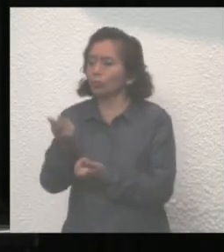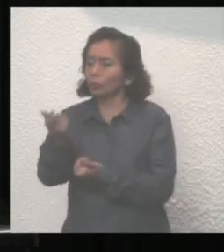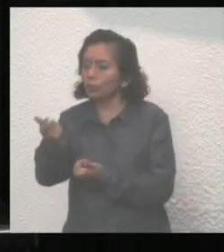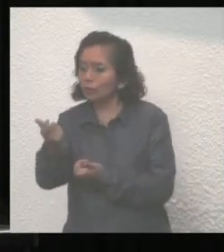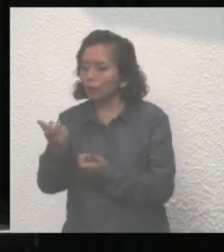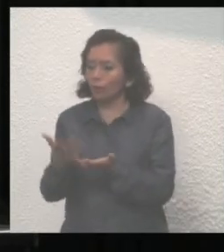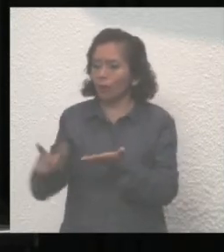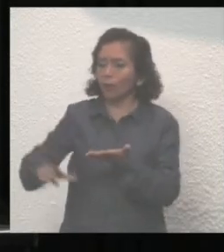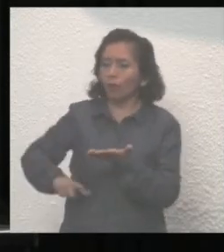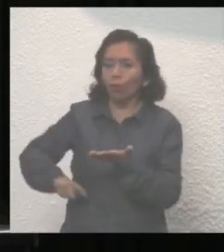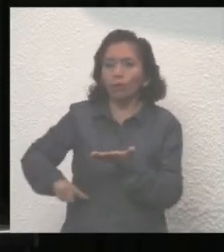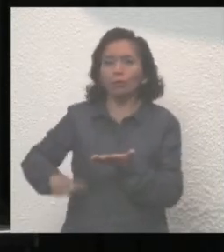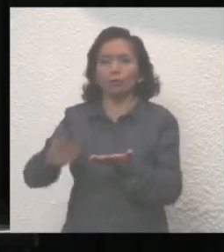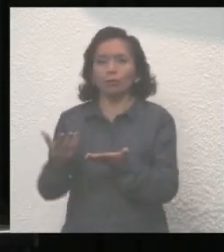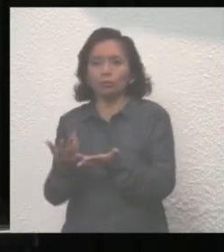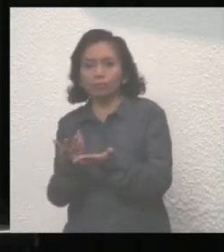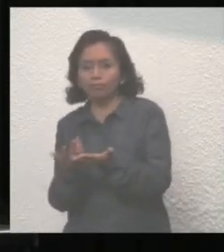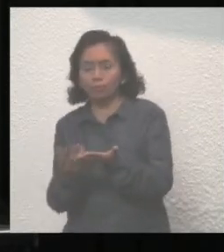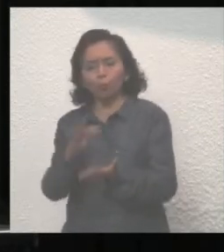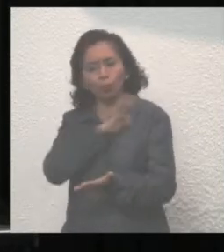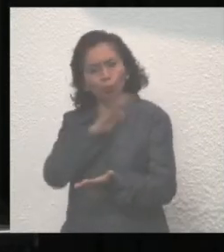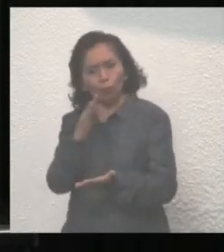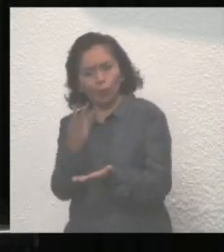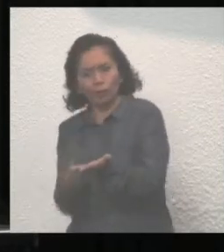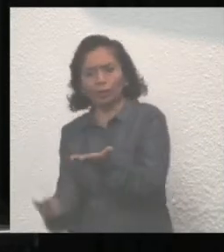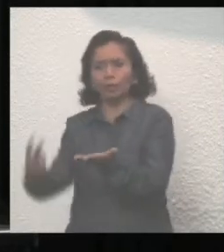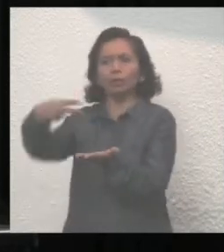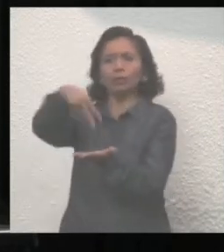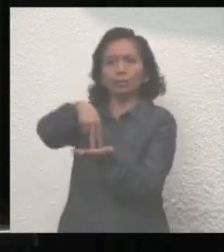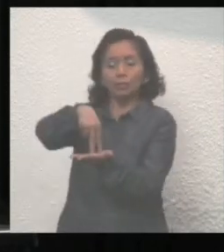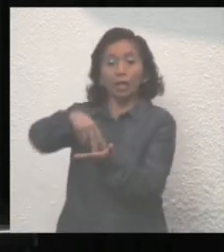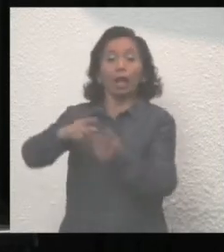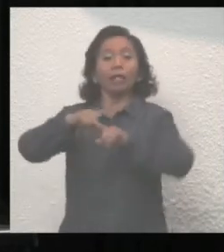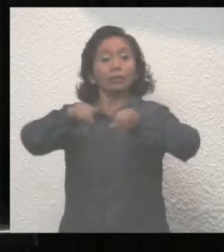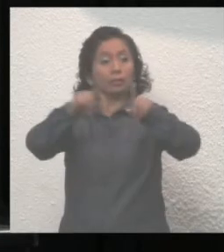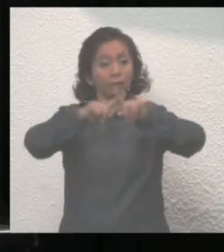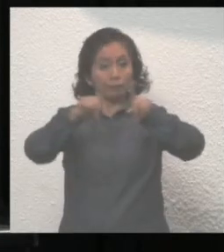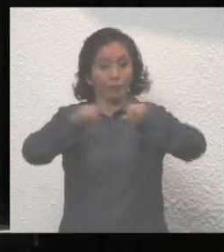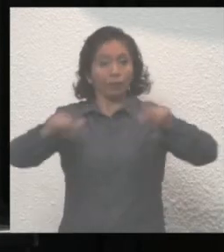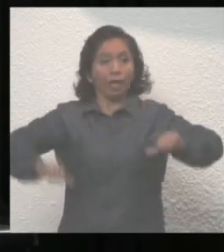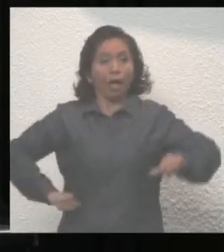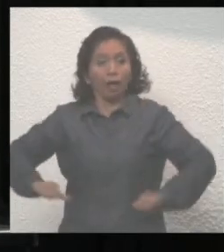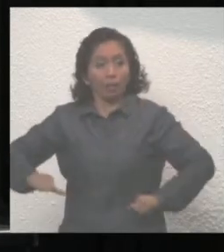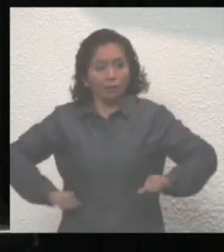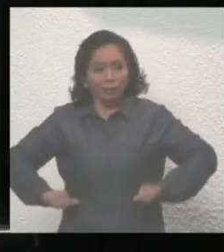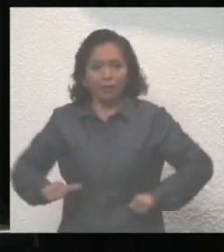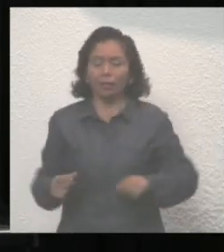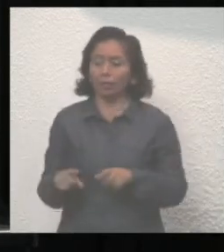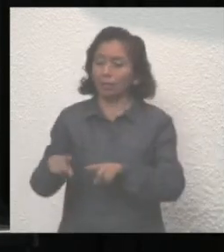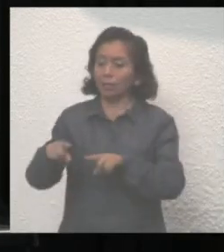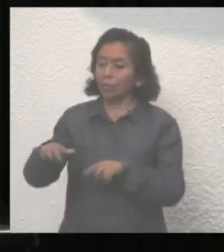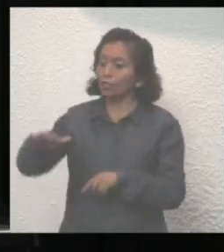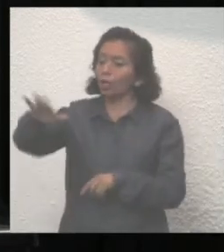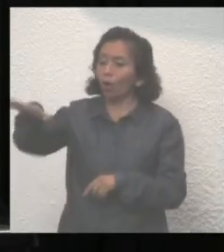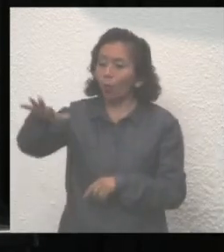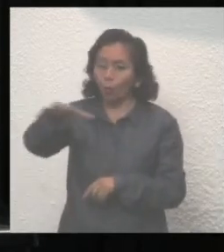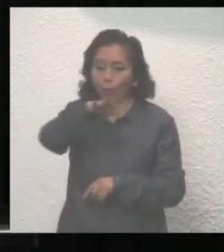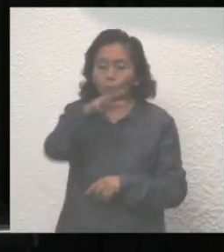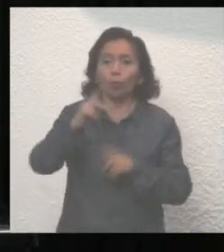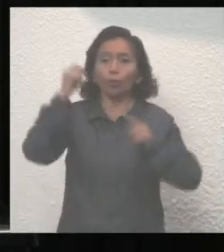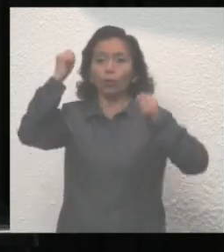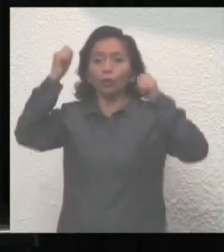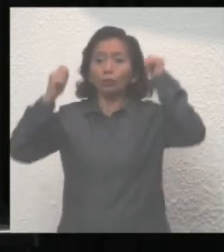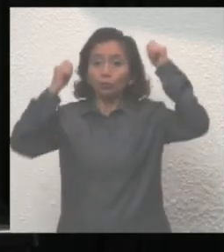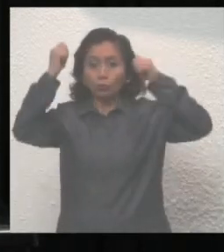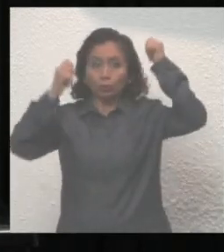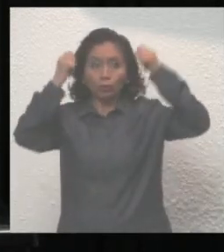el gobierno del Estado se ponga de pie y reactive la economía en las colonias y en el sector turístico